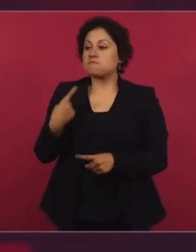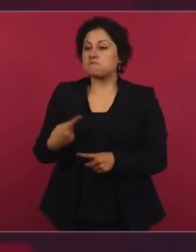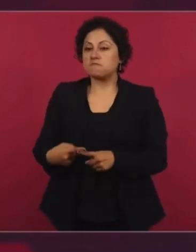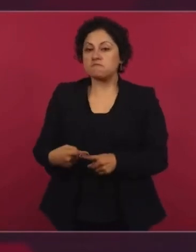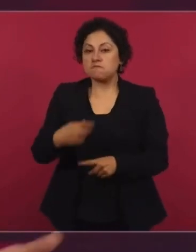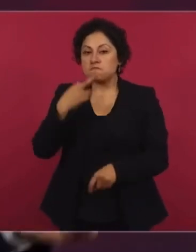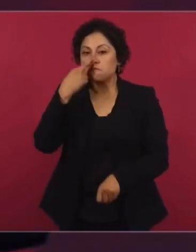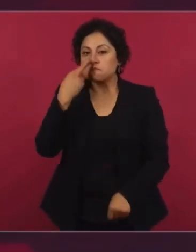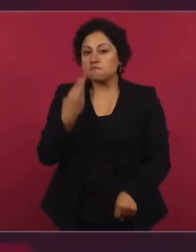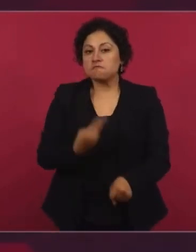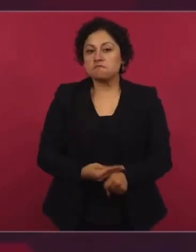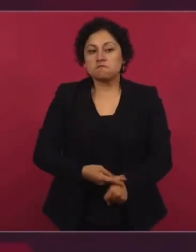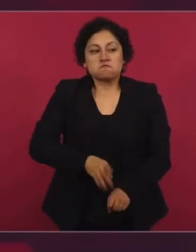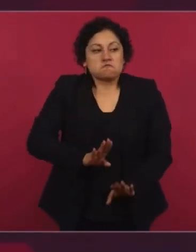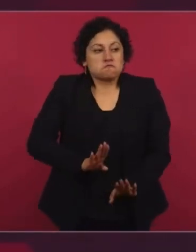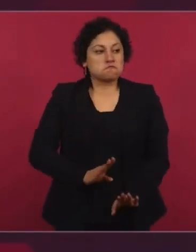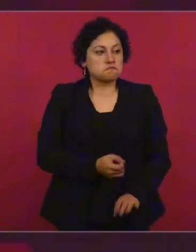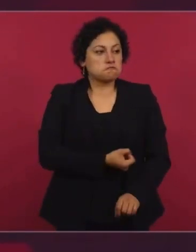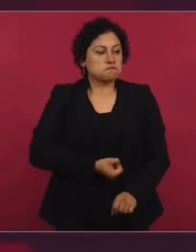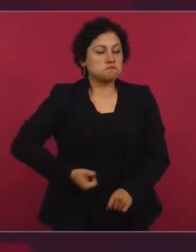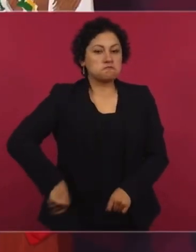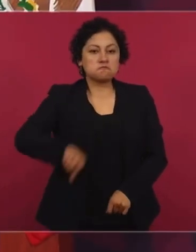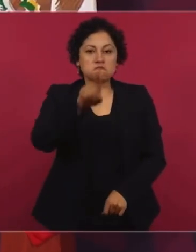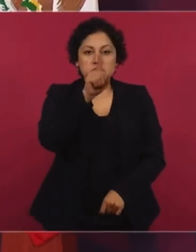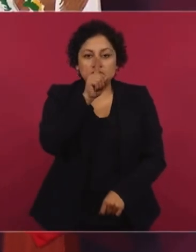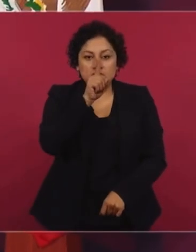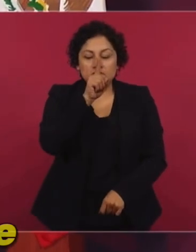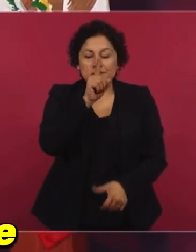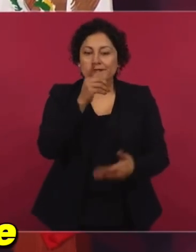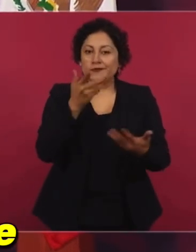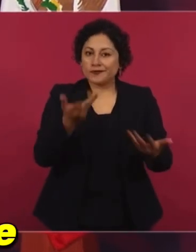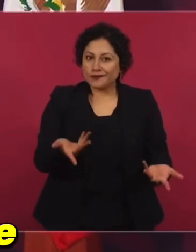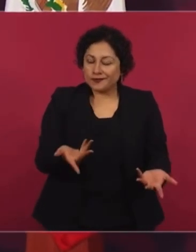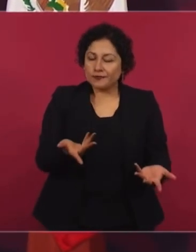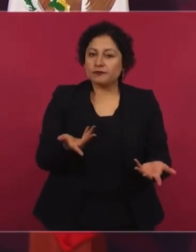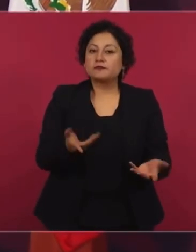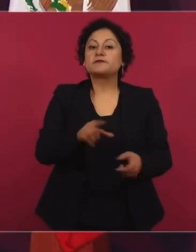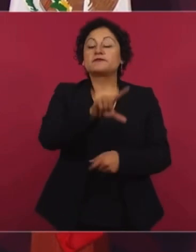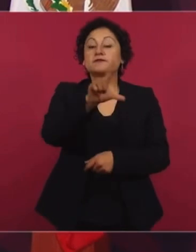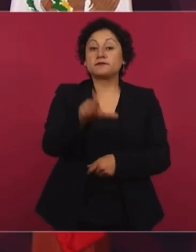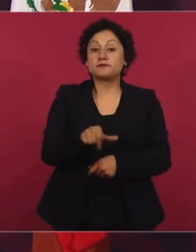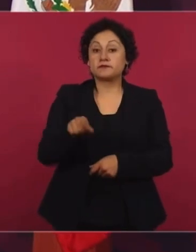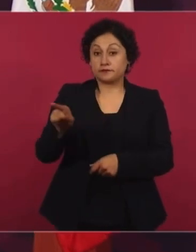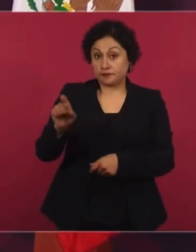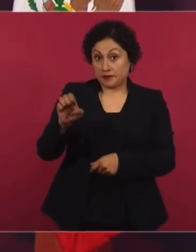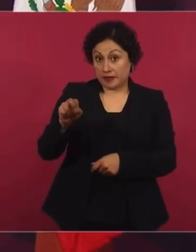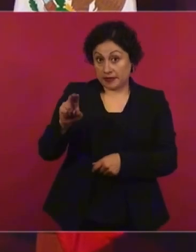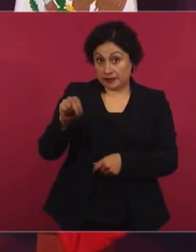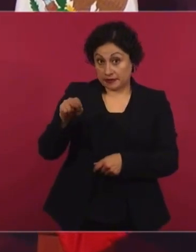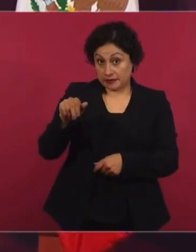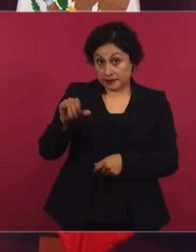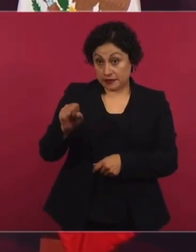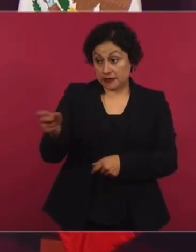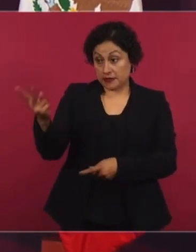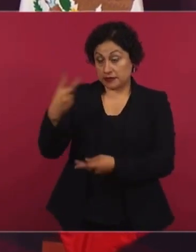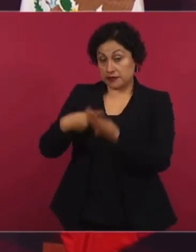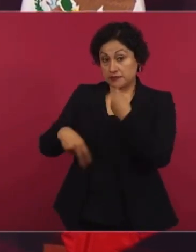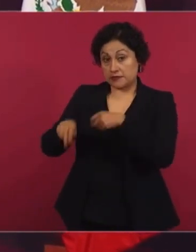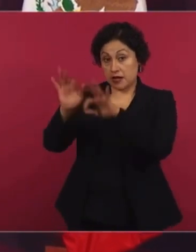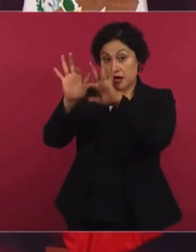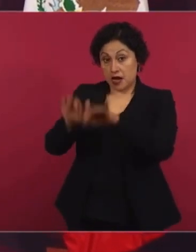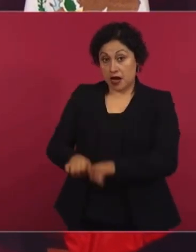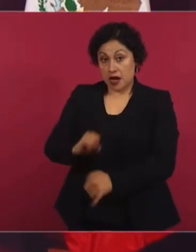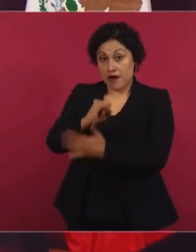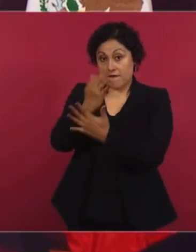Entonces, Encinas me presenta un primer informe y